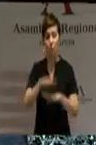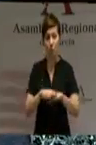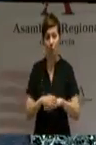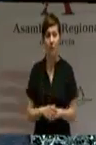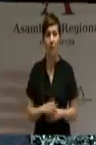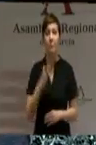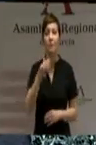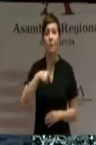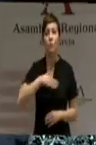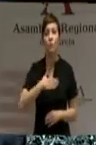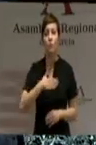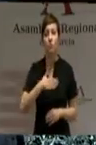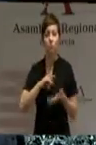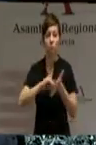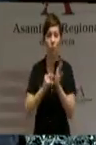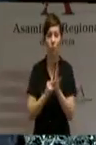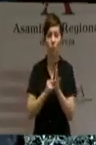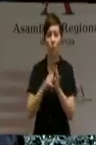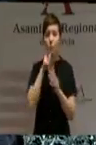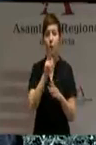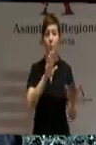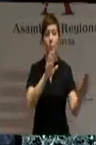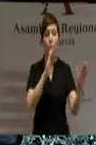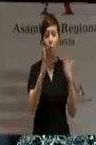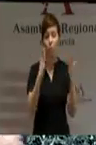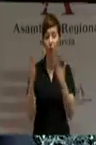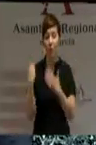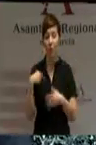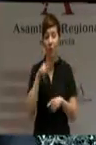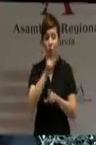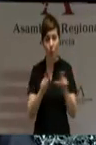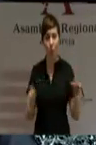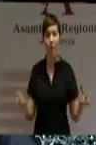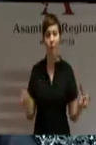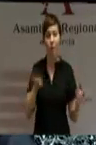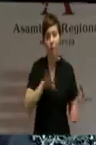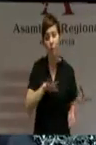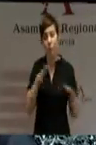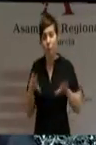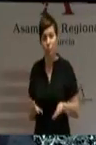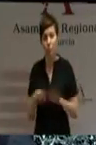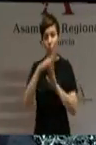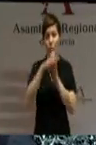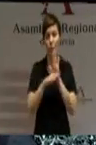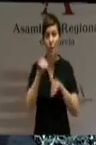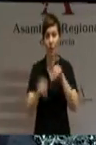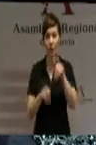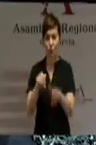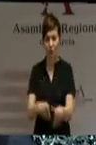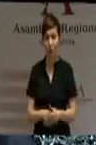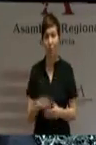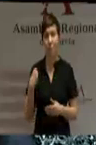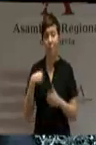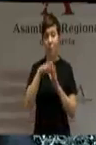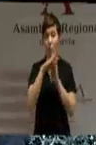son el resultado de las propuestas de los ciudadanos que convertimos en nuestro programa electoral y, de este